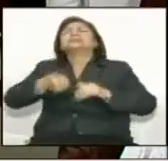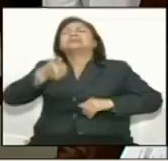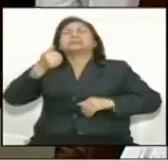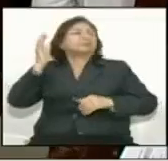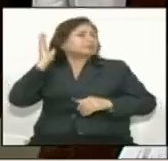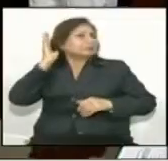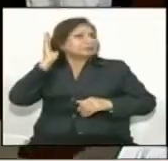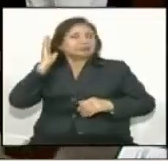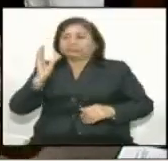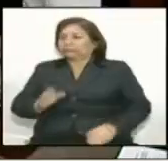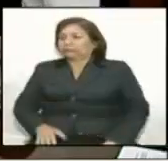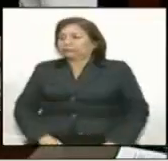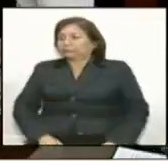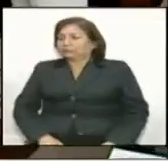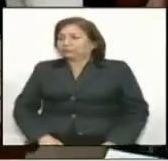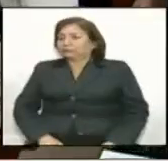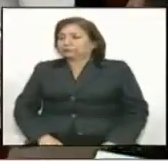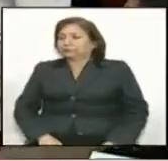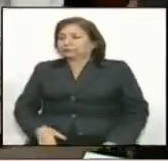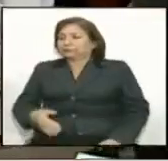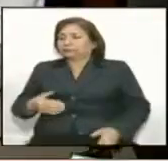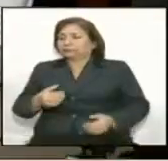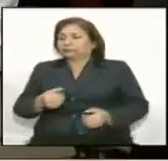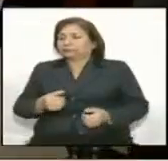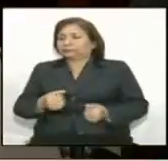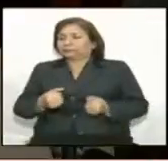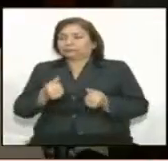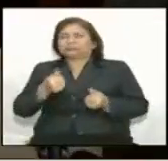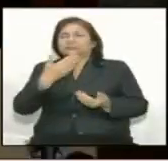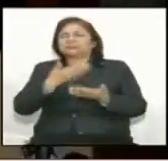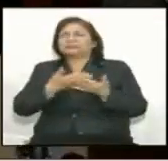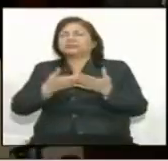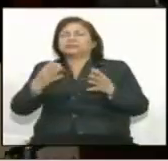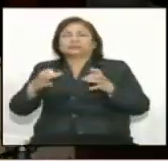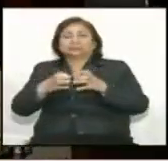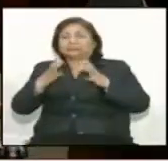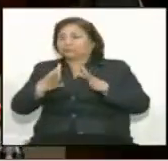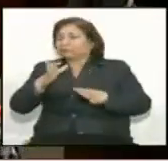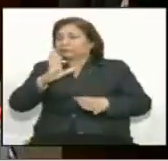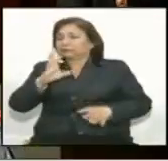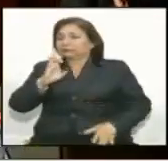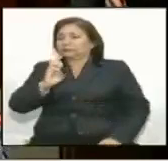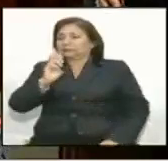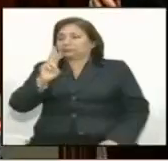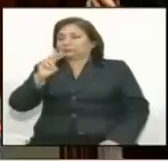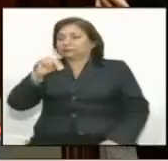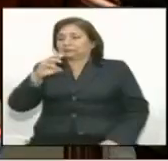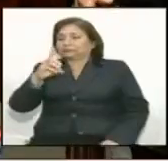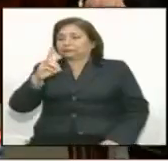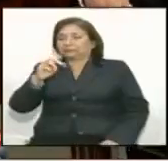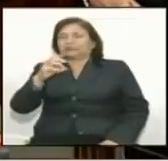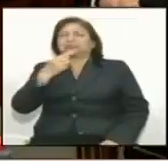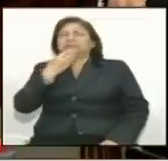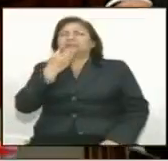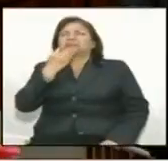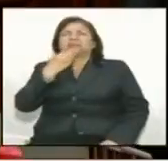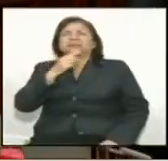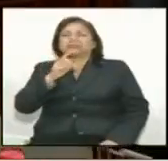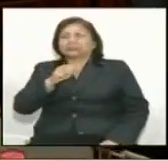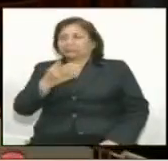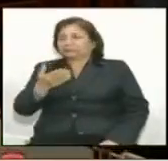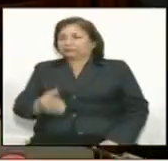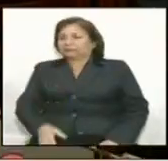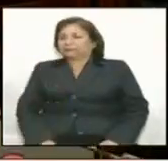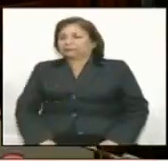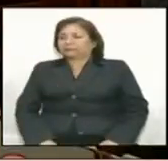congresistas de muy buena trayectoria. Todos votaron en contra de la vacancia, que es uno de los pedidos que nos está haciendo la